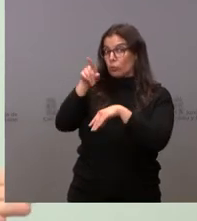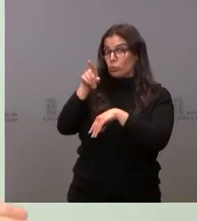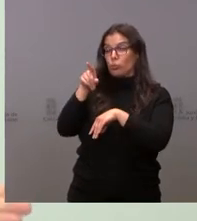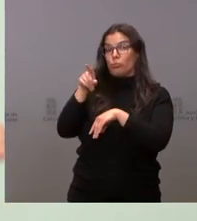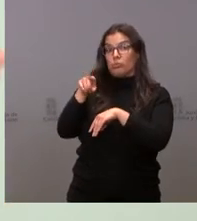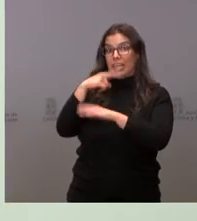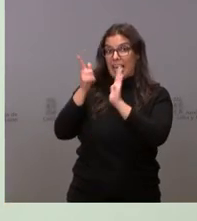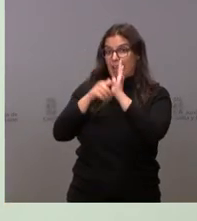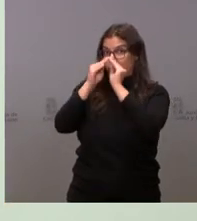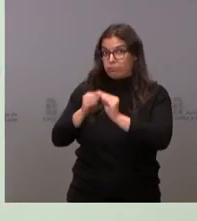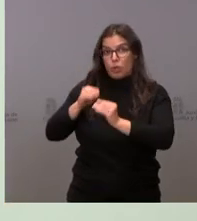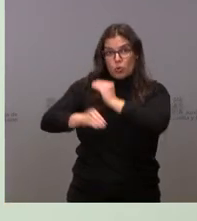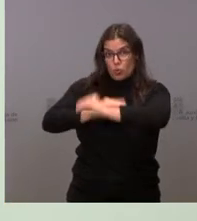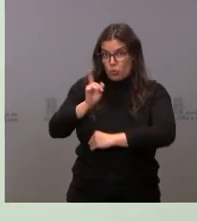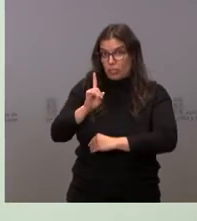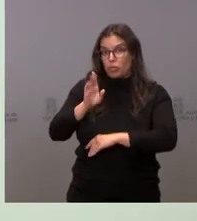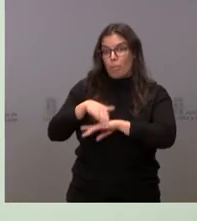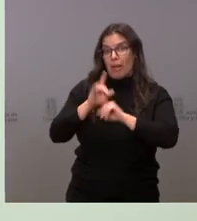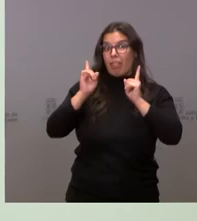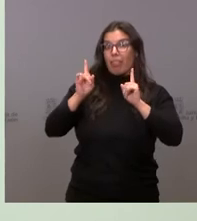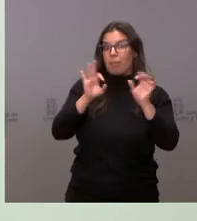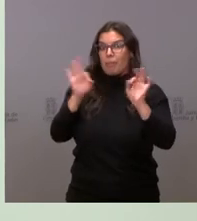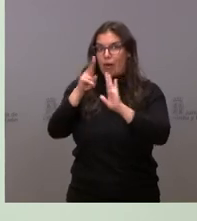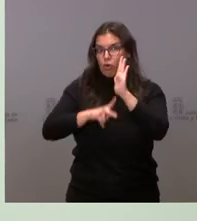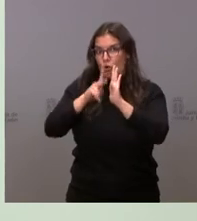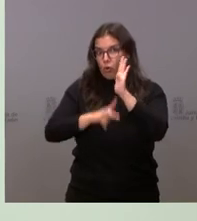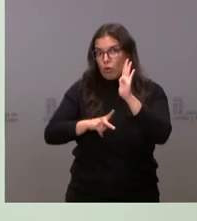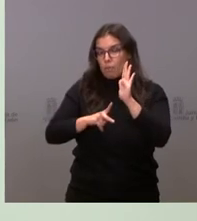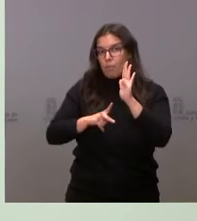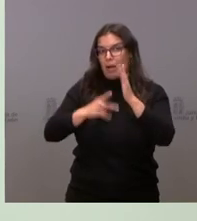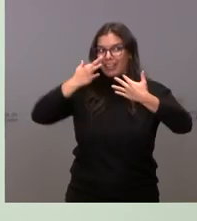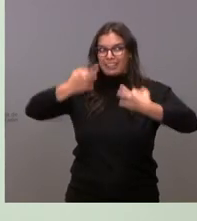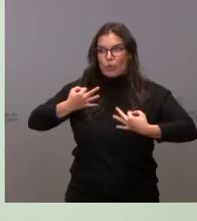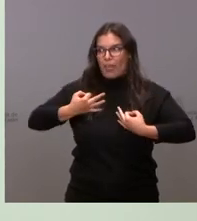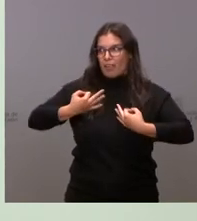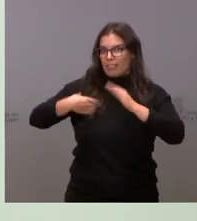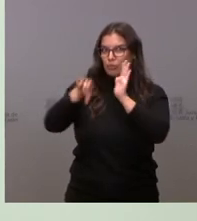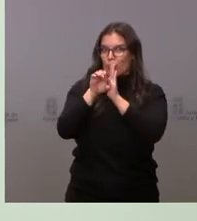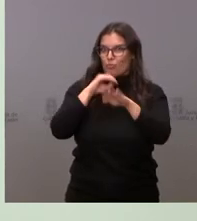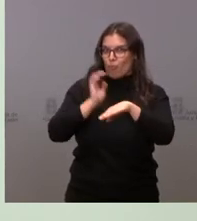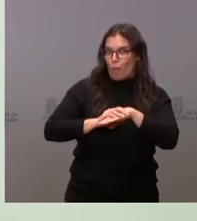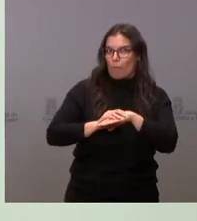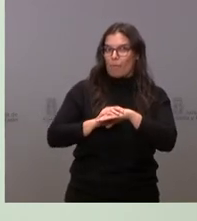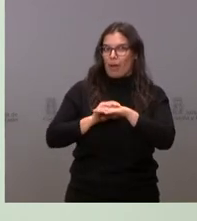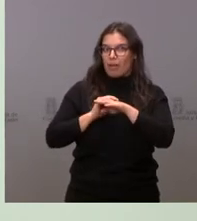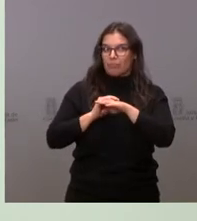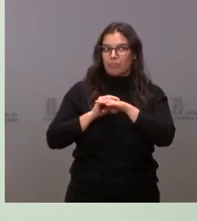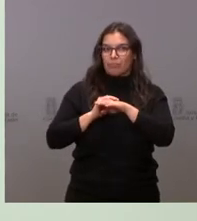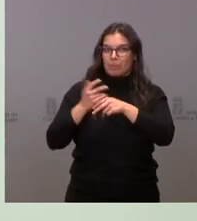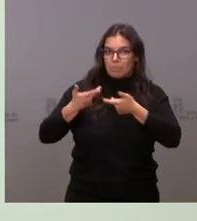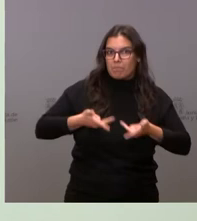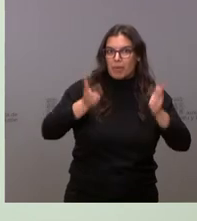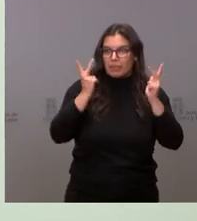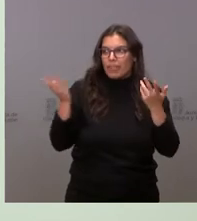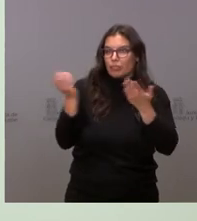legislativos para tener una norma segura, constitucional, que permita a todos